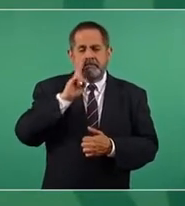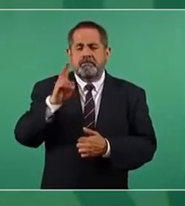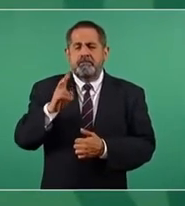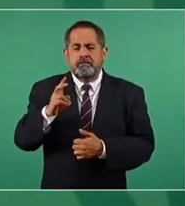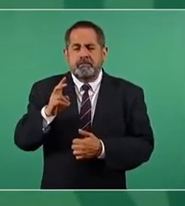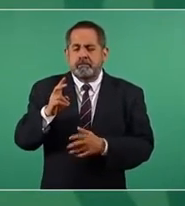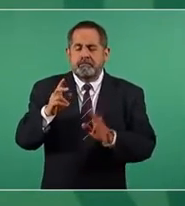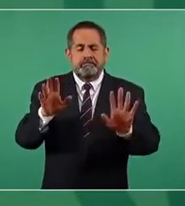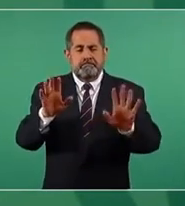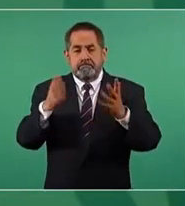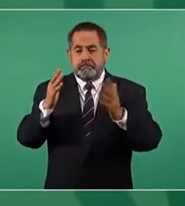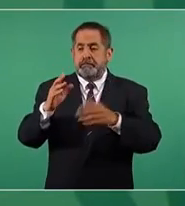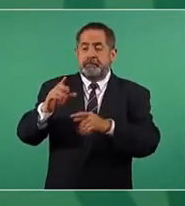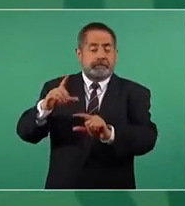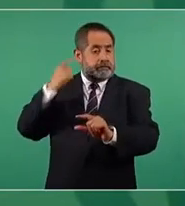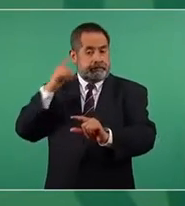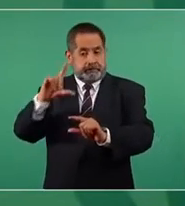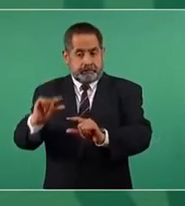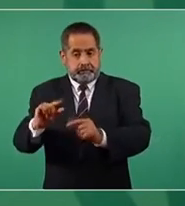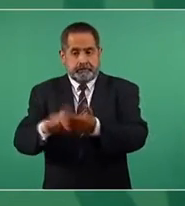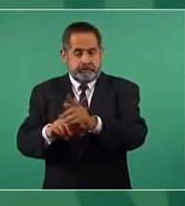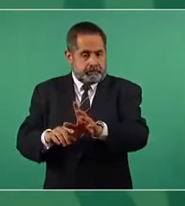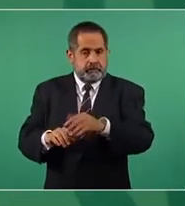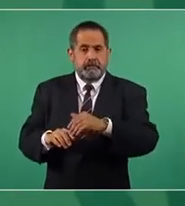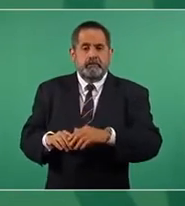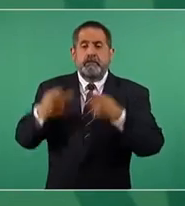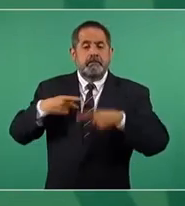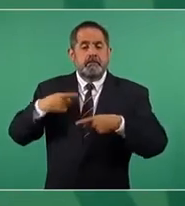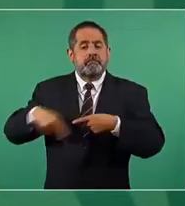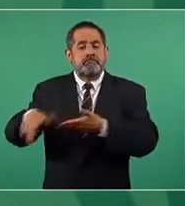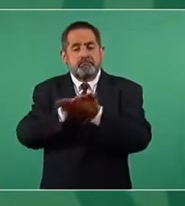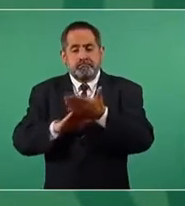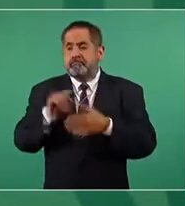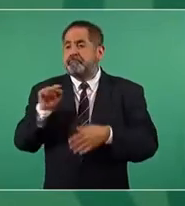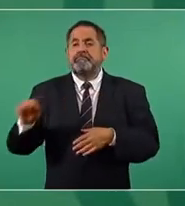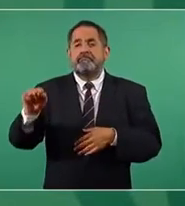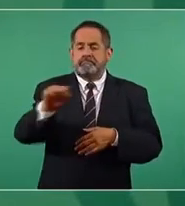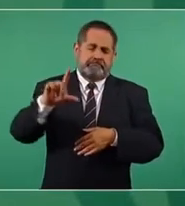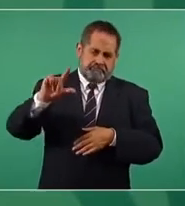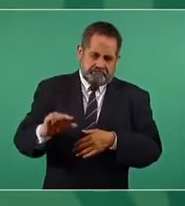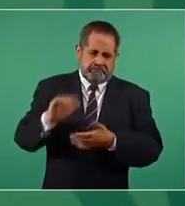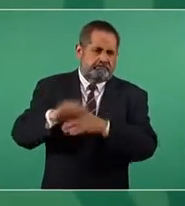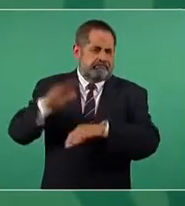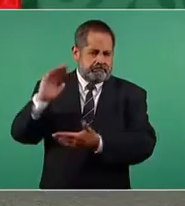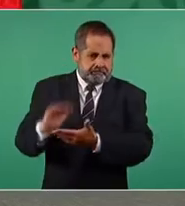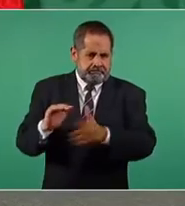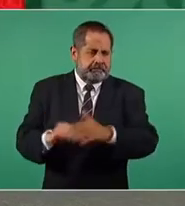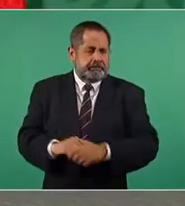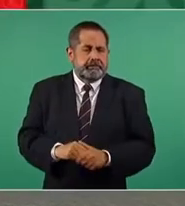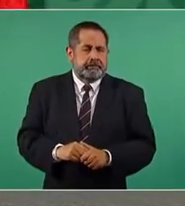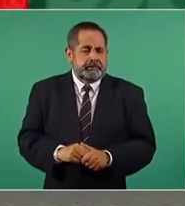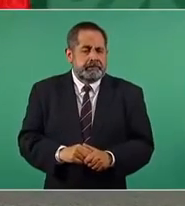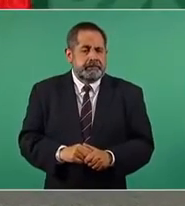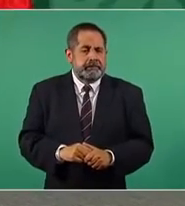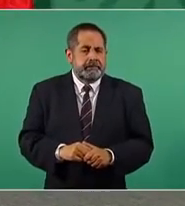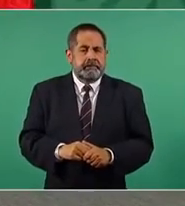A la gente humilde, a la gente pobre en las colonias, lo que más les